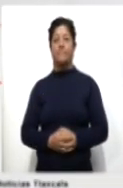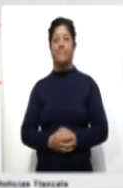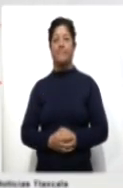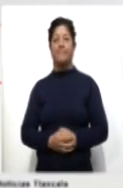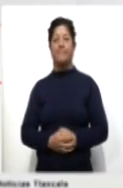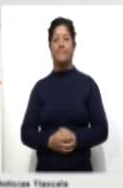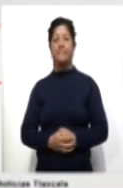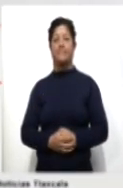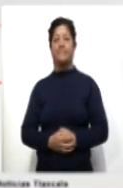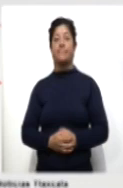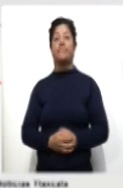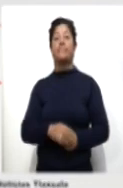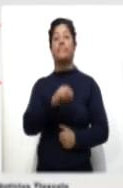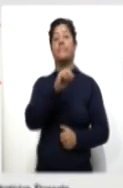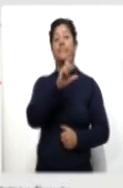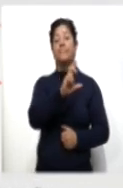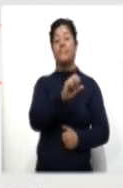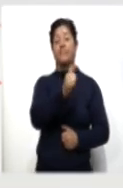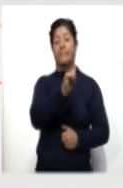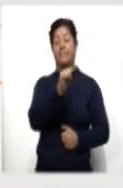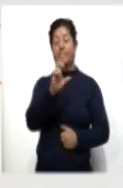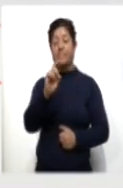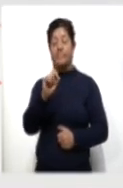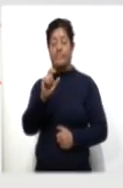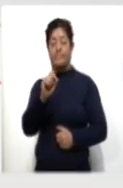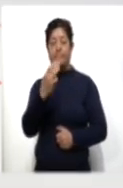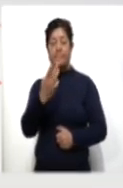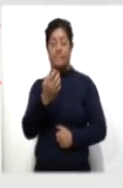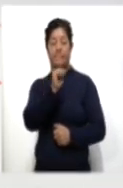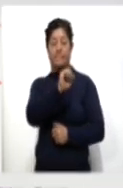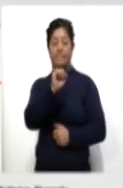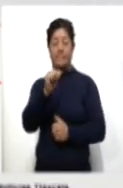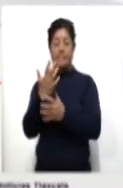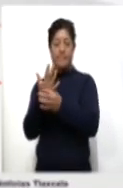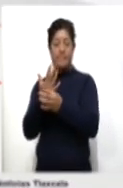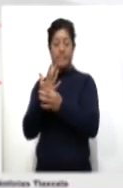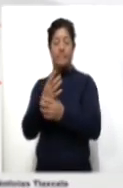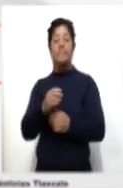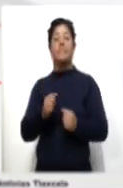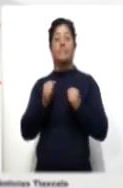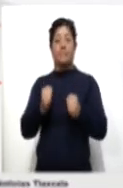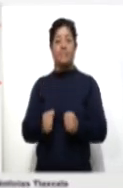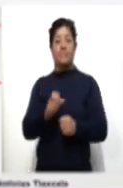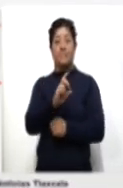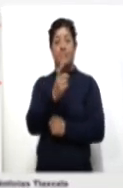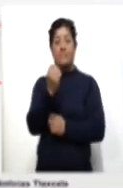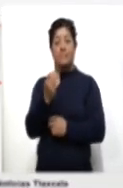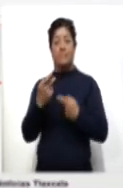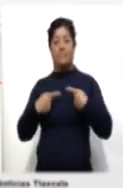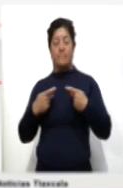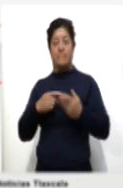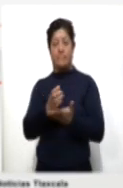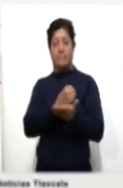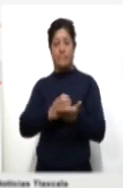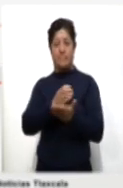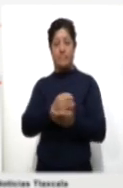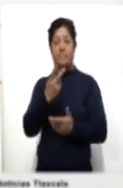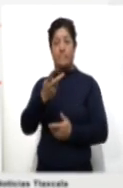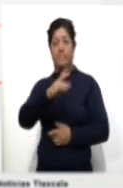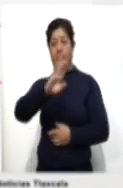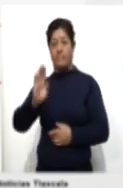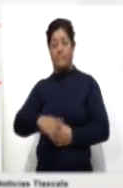De acuerdo con el reporte del 23 de agosto, la Secretaría de Salud del Estado confirmó 39 personas recuperadas, dos